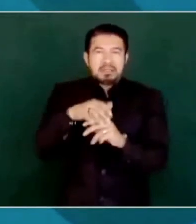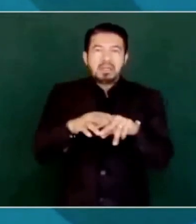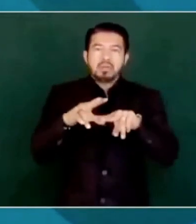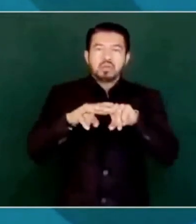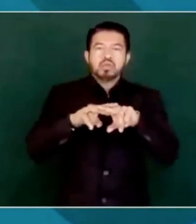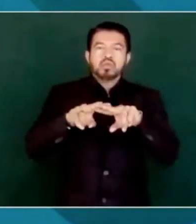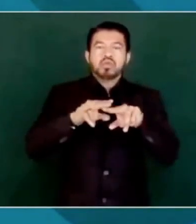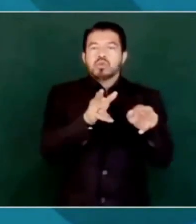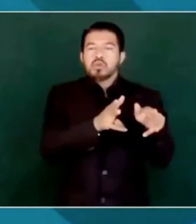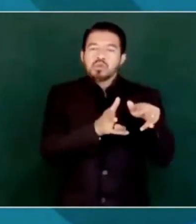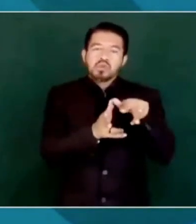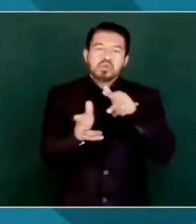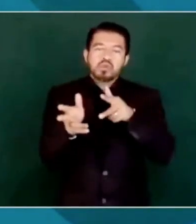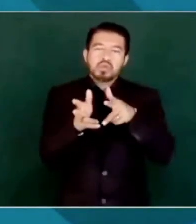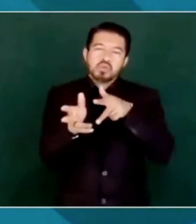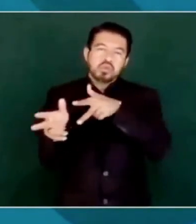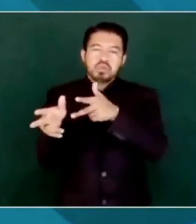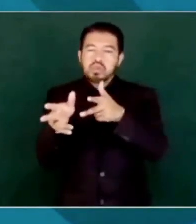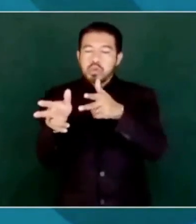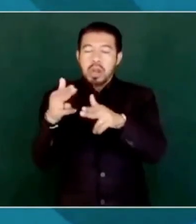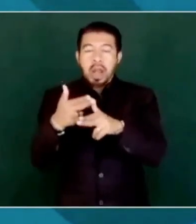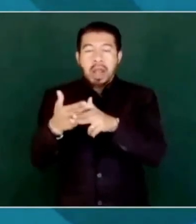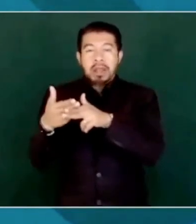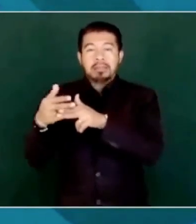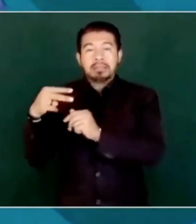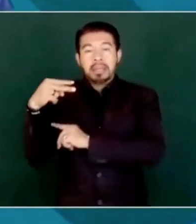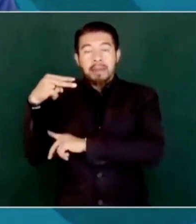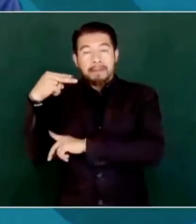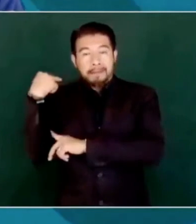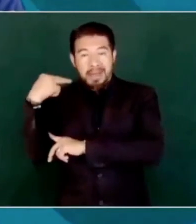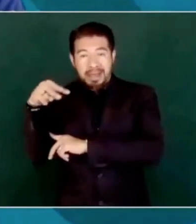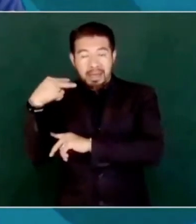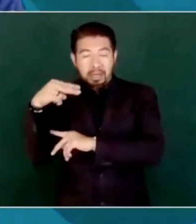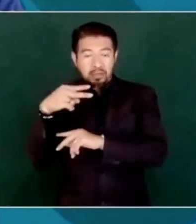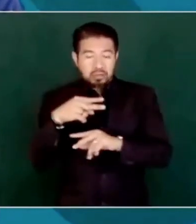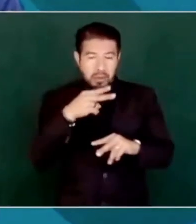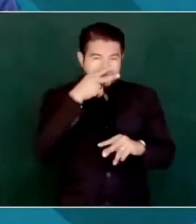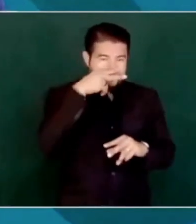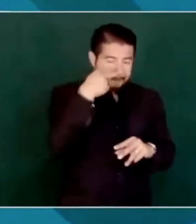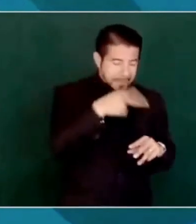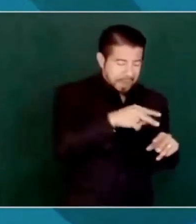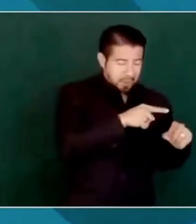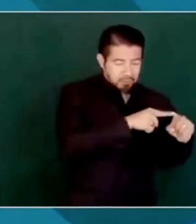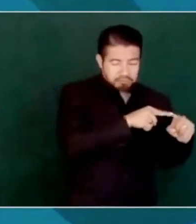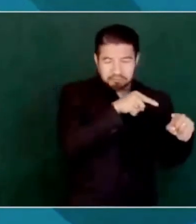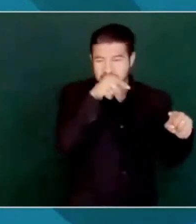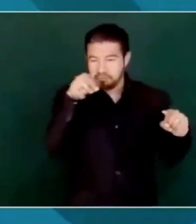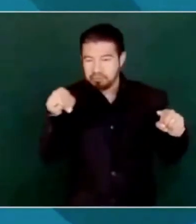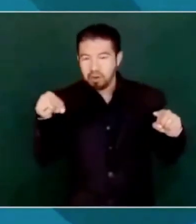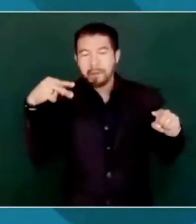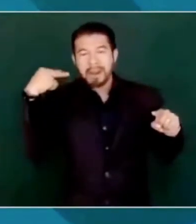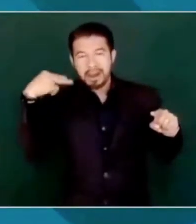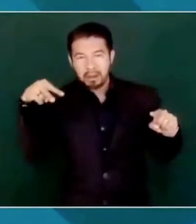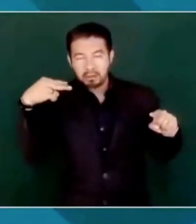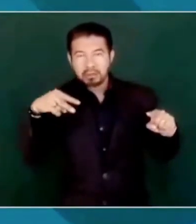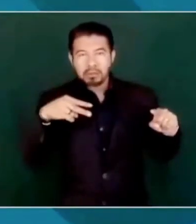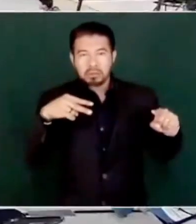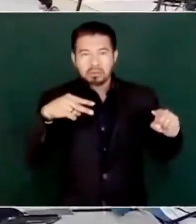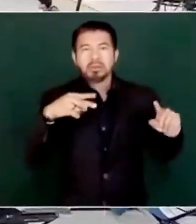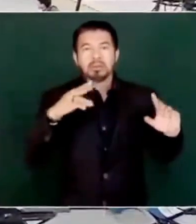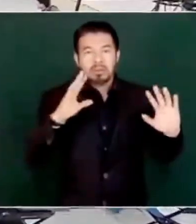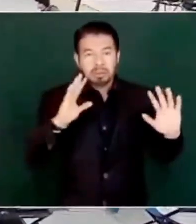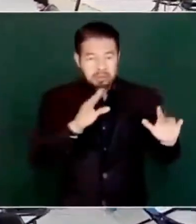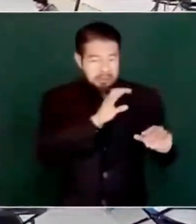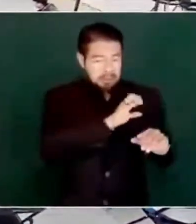al puerto de Veracruz y posteriormente se siguieron